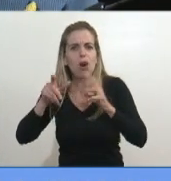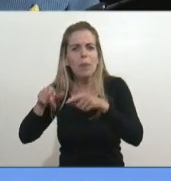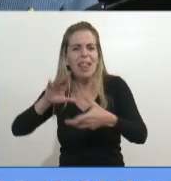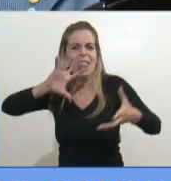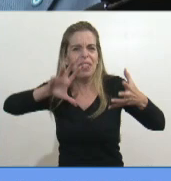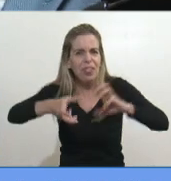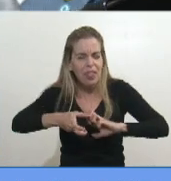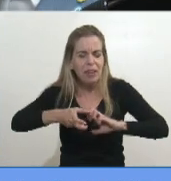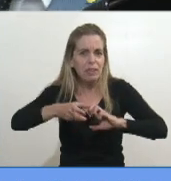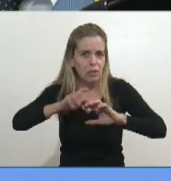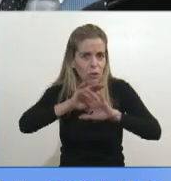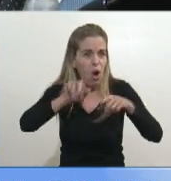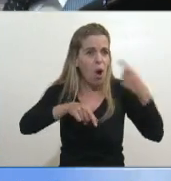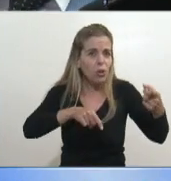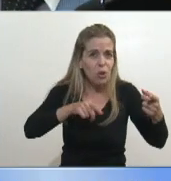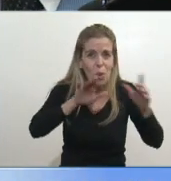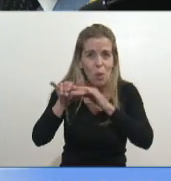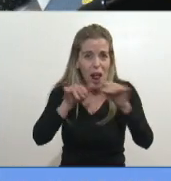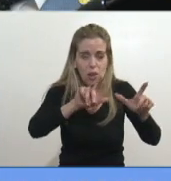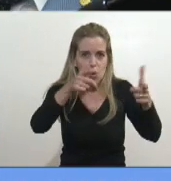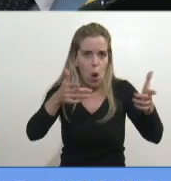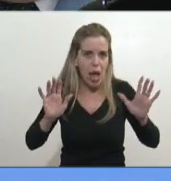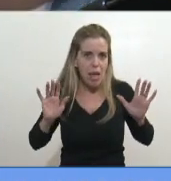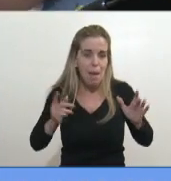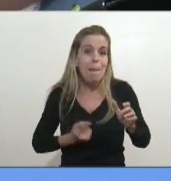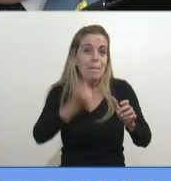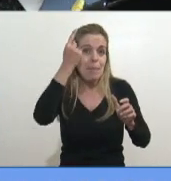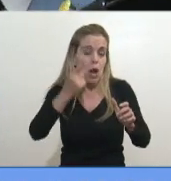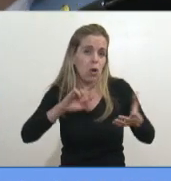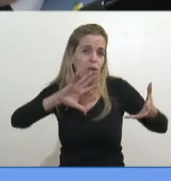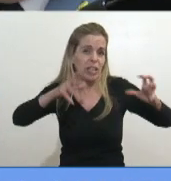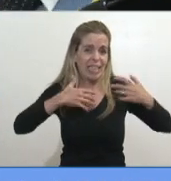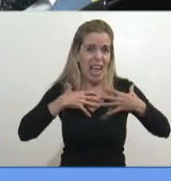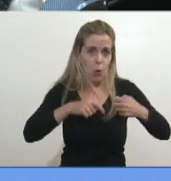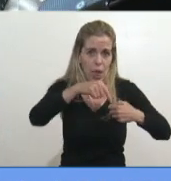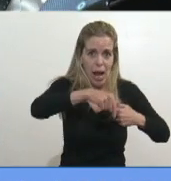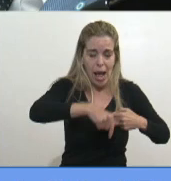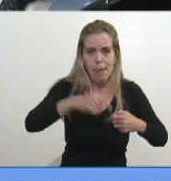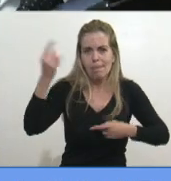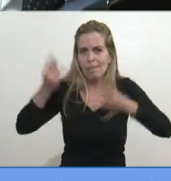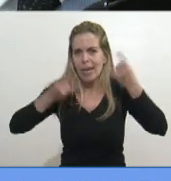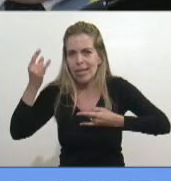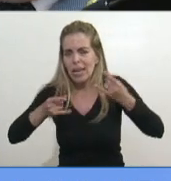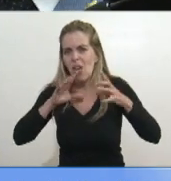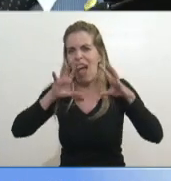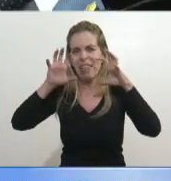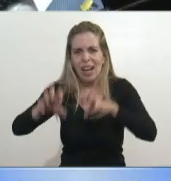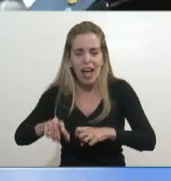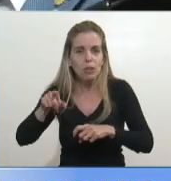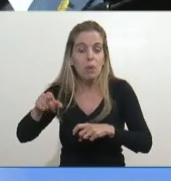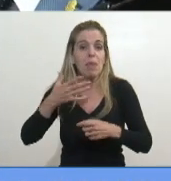destruir la estrategia sanitaria de mi provincia, atacando, mintiendo, con un apoyo mediático, pero